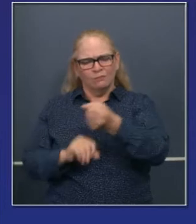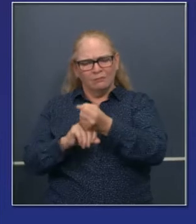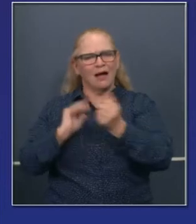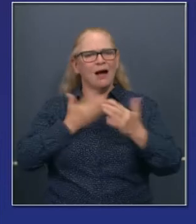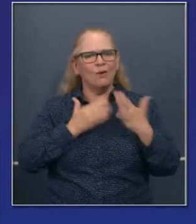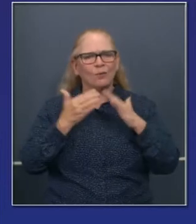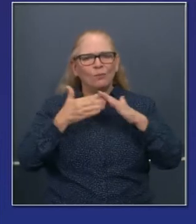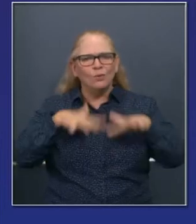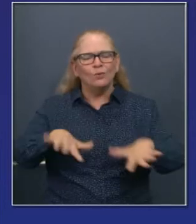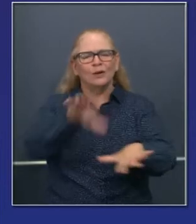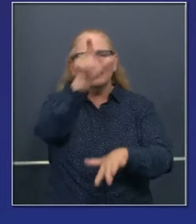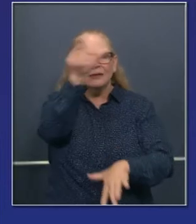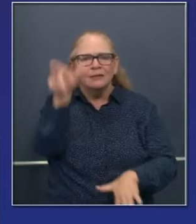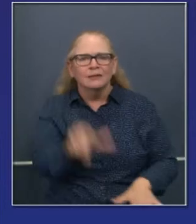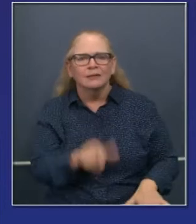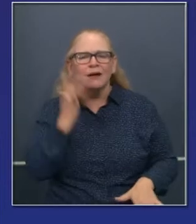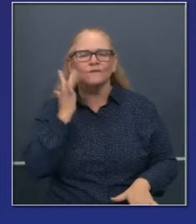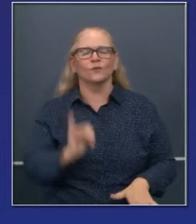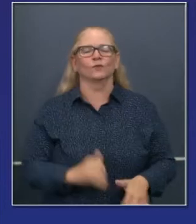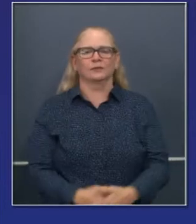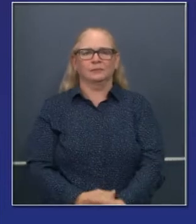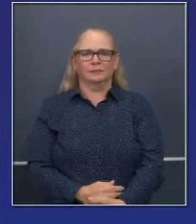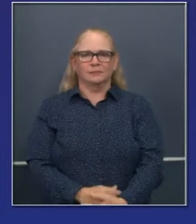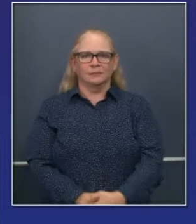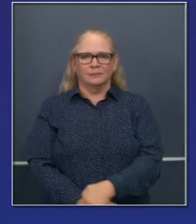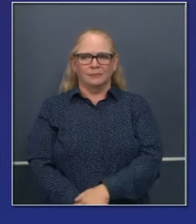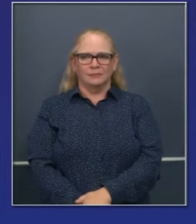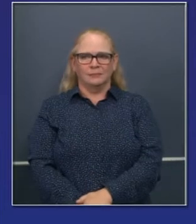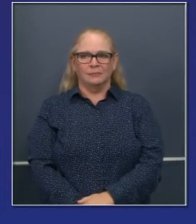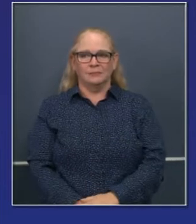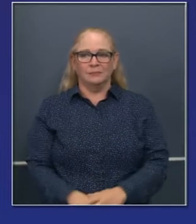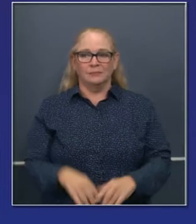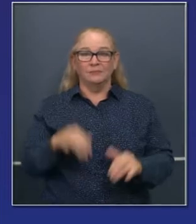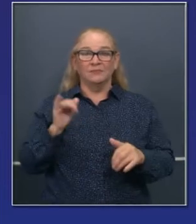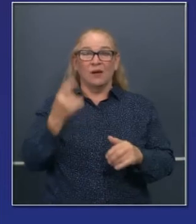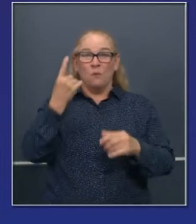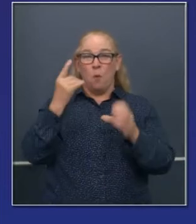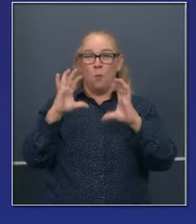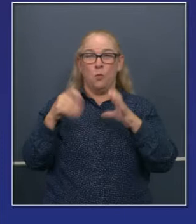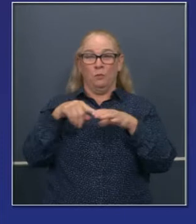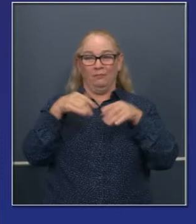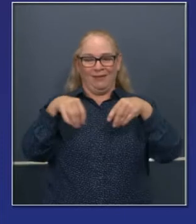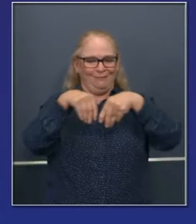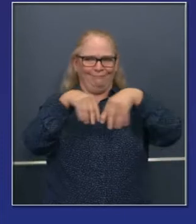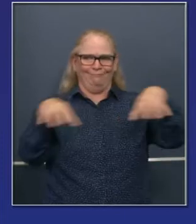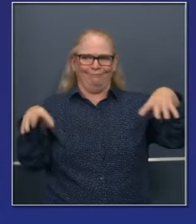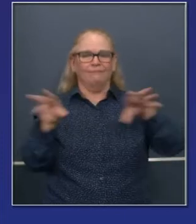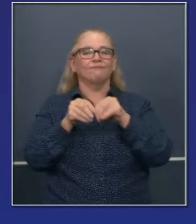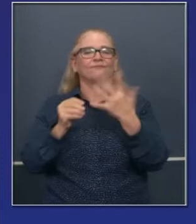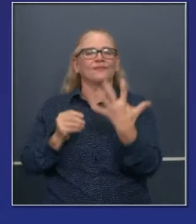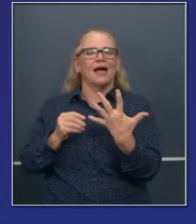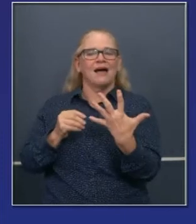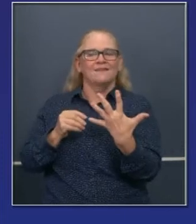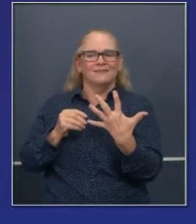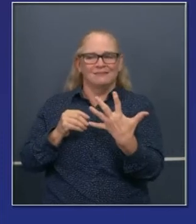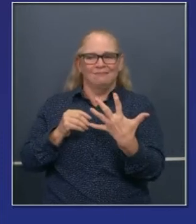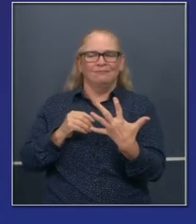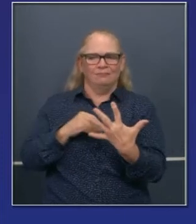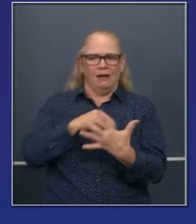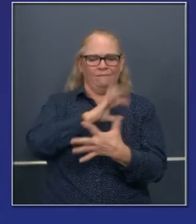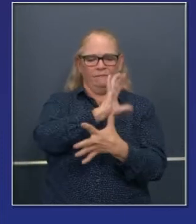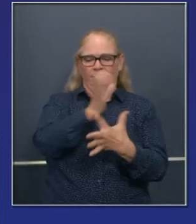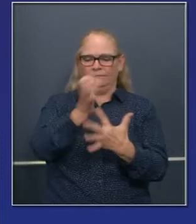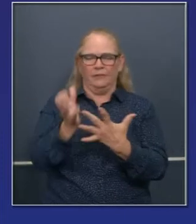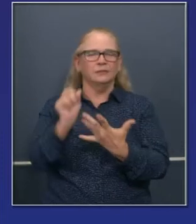especial de cinco subcomités que están proporcionando docenas de recomendaciones que hemos puesto en